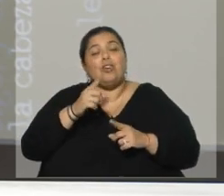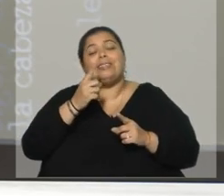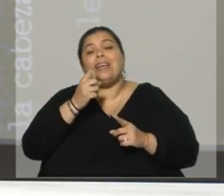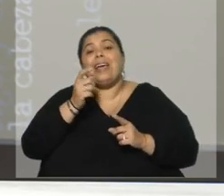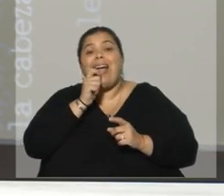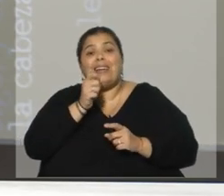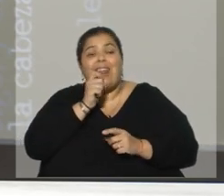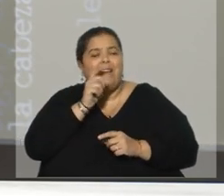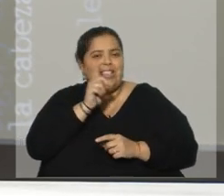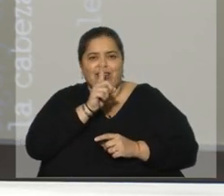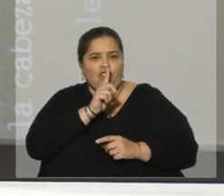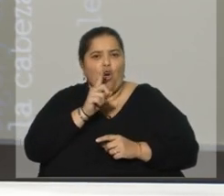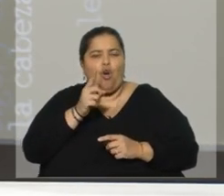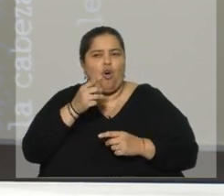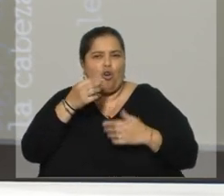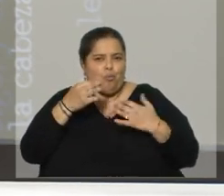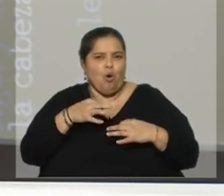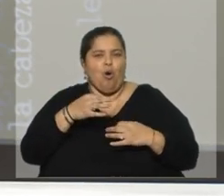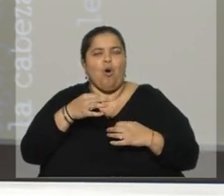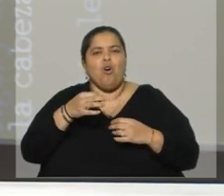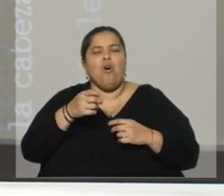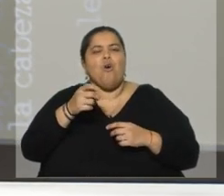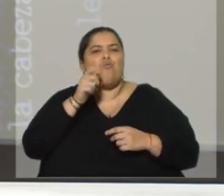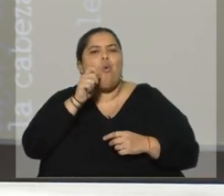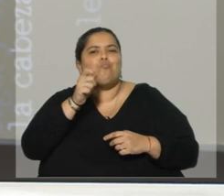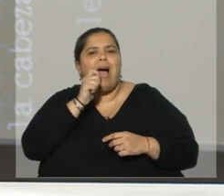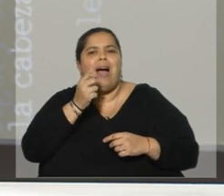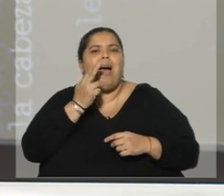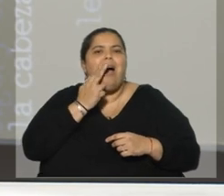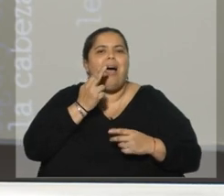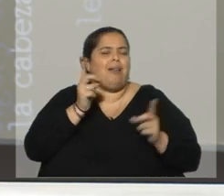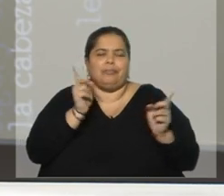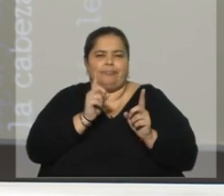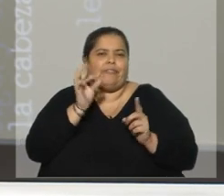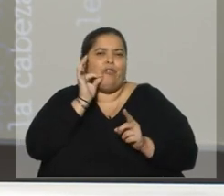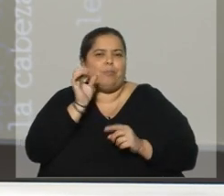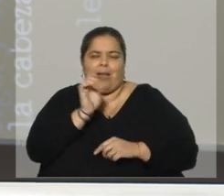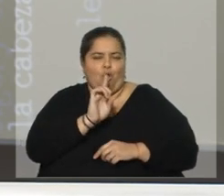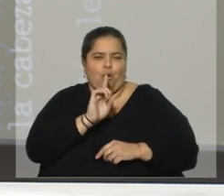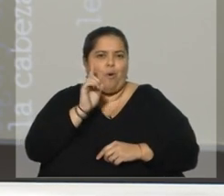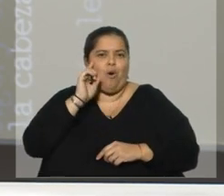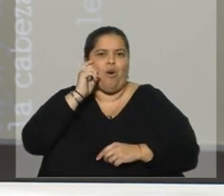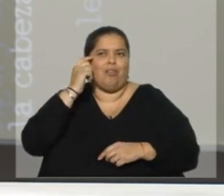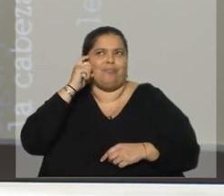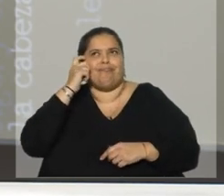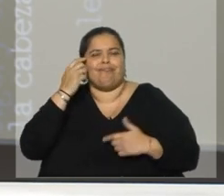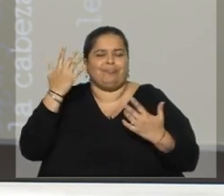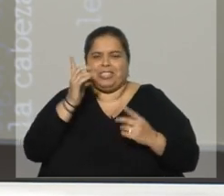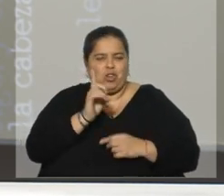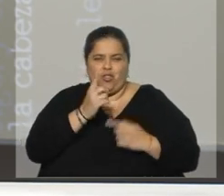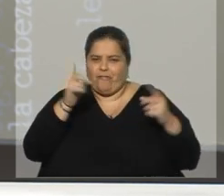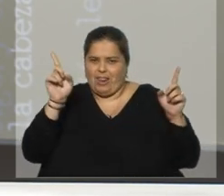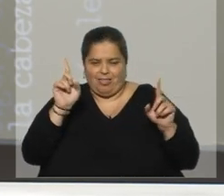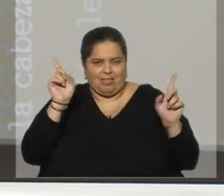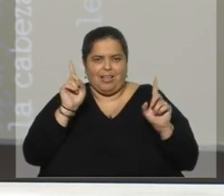psicoactivo, dado el porcentaje de THC que está por debajo del 1%. Vamos a ver lo que nos decía Andrés Rubino a propósito